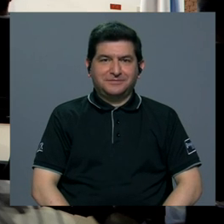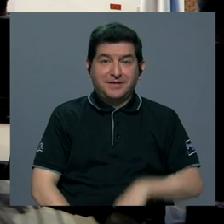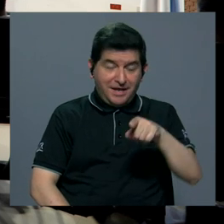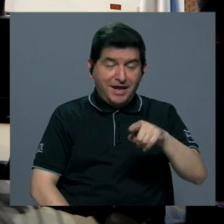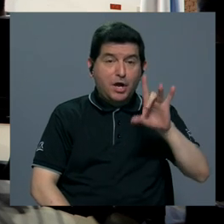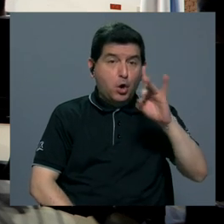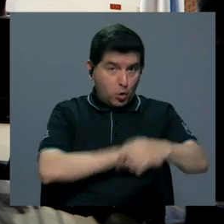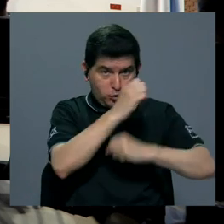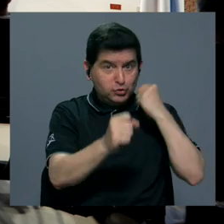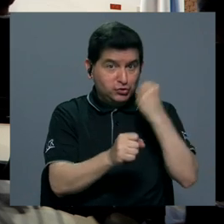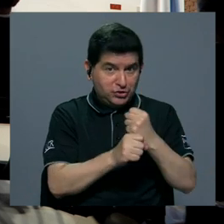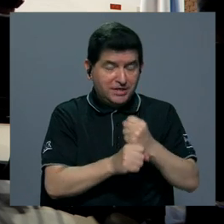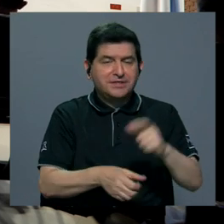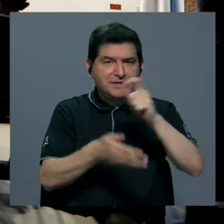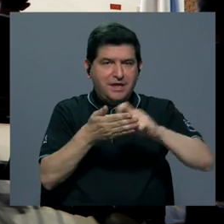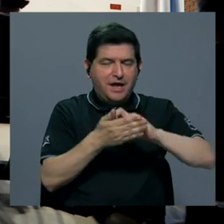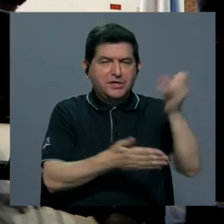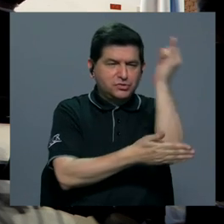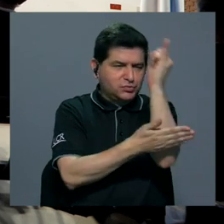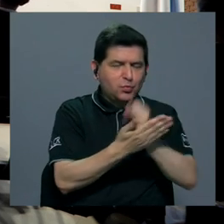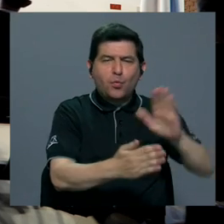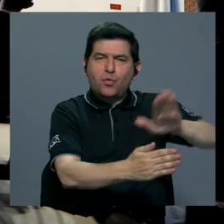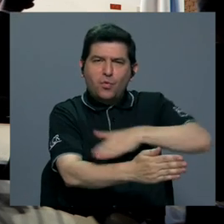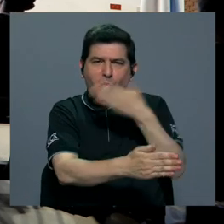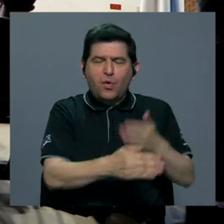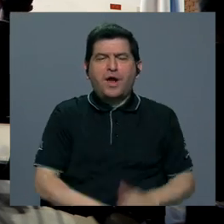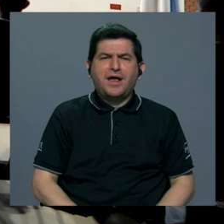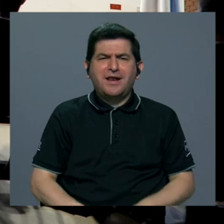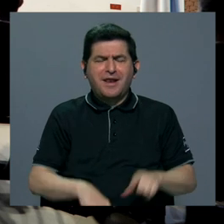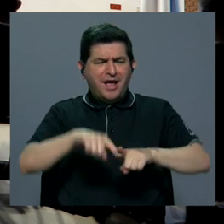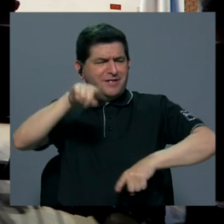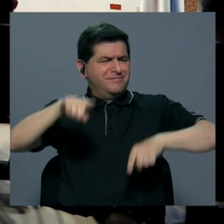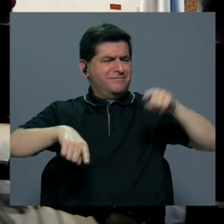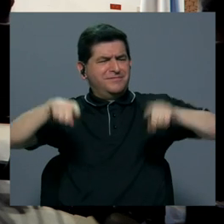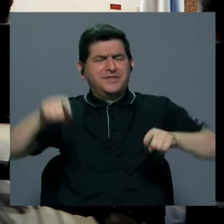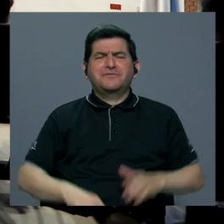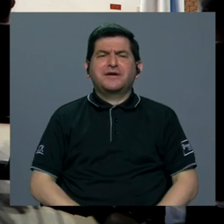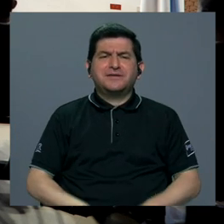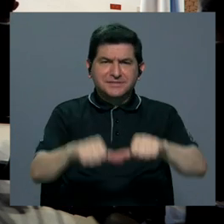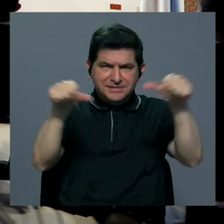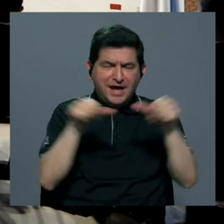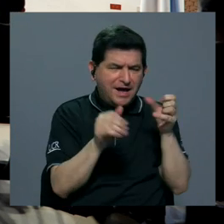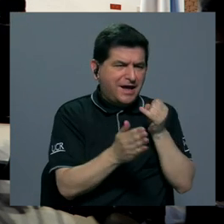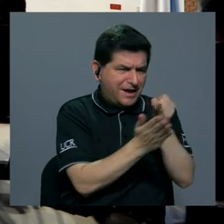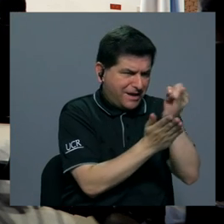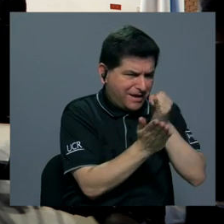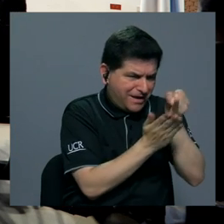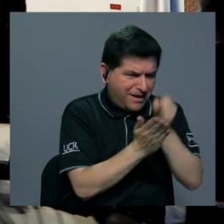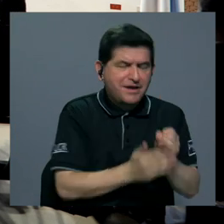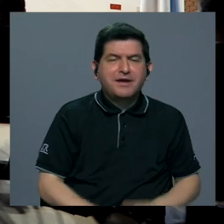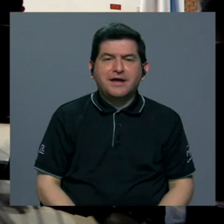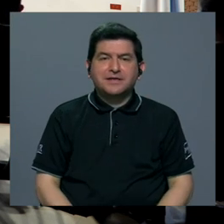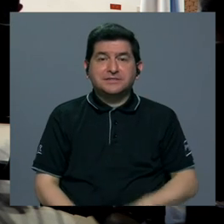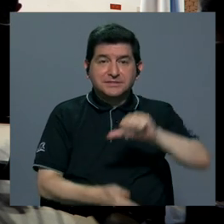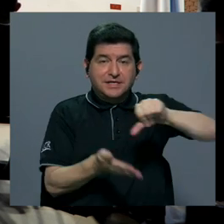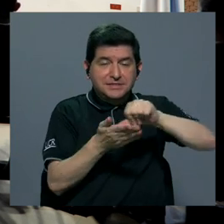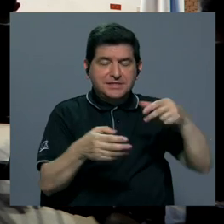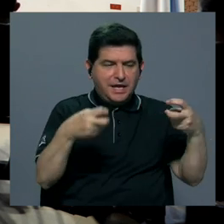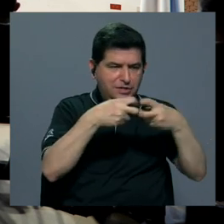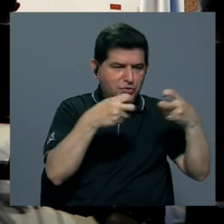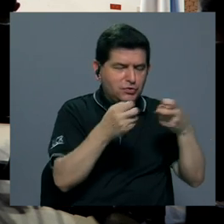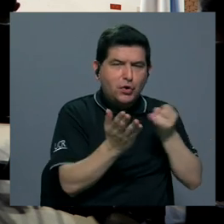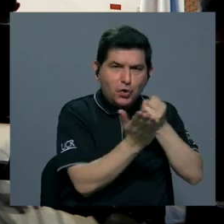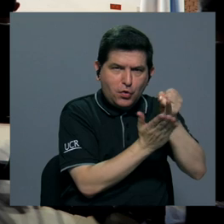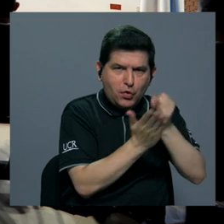80 años, la Escuela de Artes Musicales se ha diversificado en las áreas de investigación Con el Centro Electrónico de